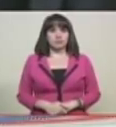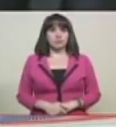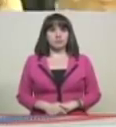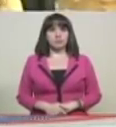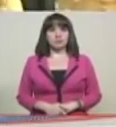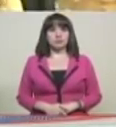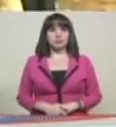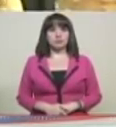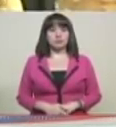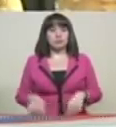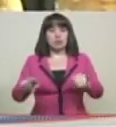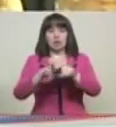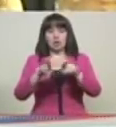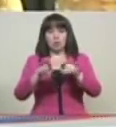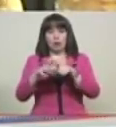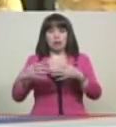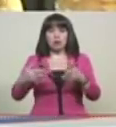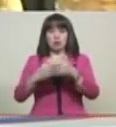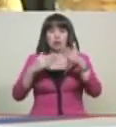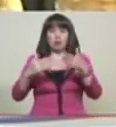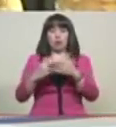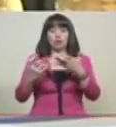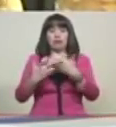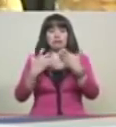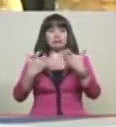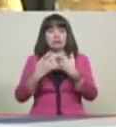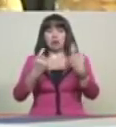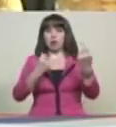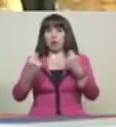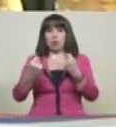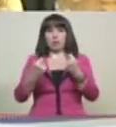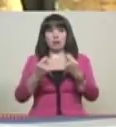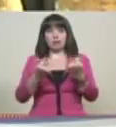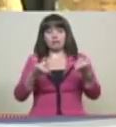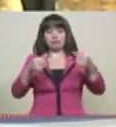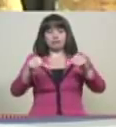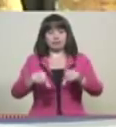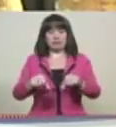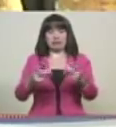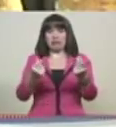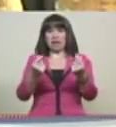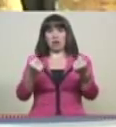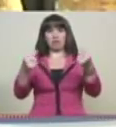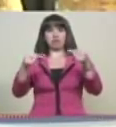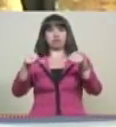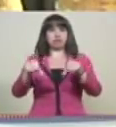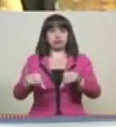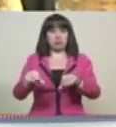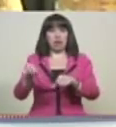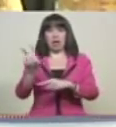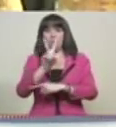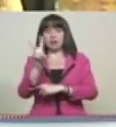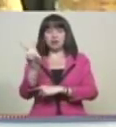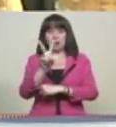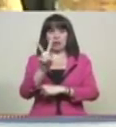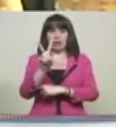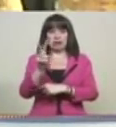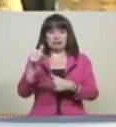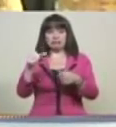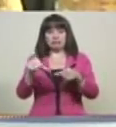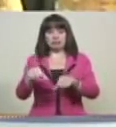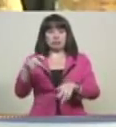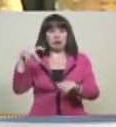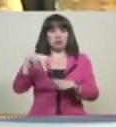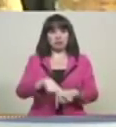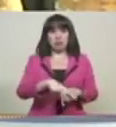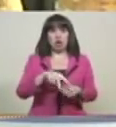Los mecanismos de la guerra económica para quebrar a Venezuela, para arrodillar a Venezuela. Y